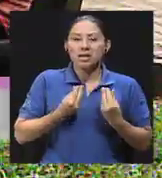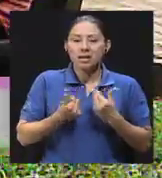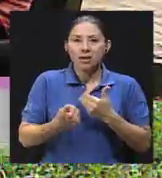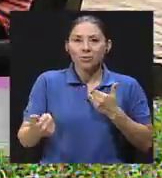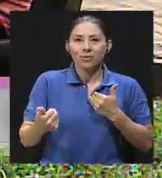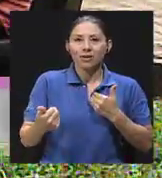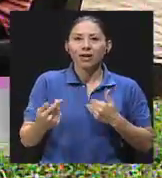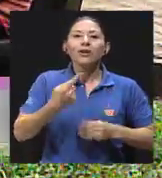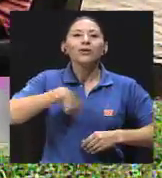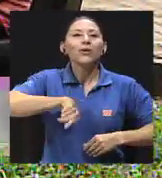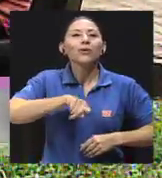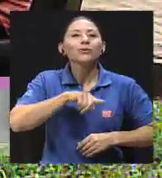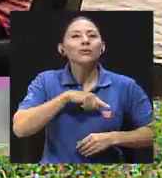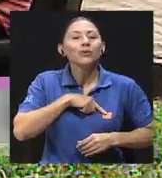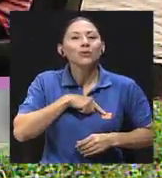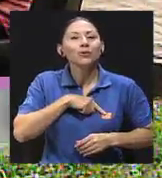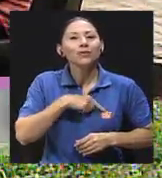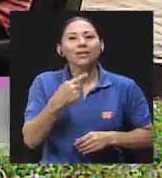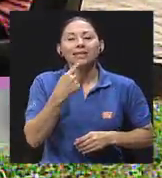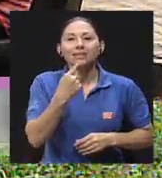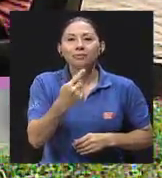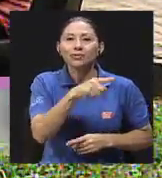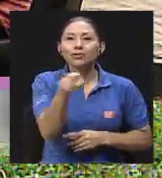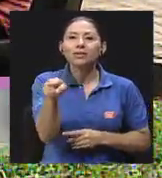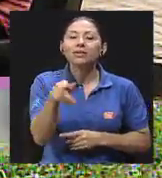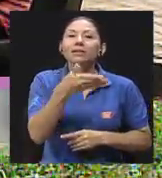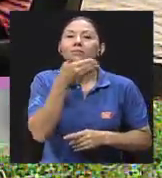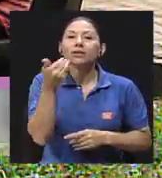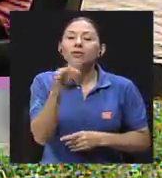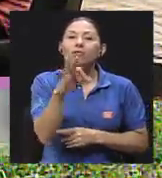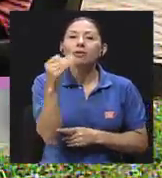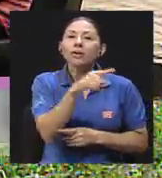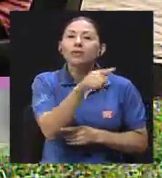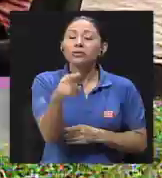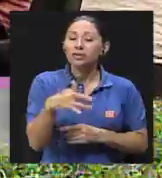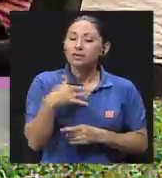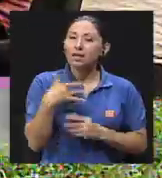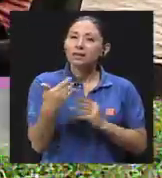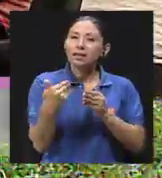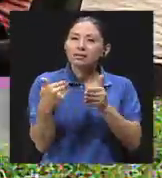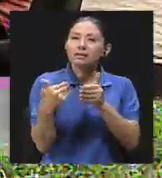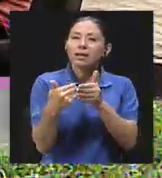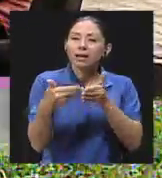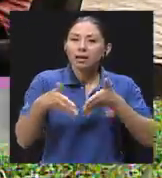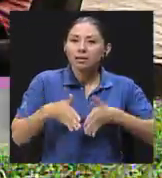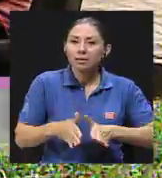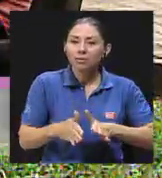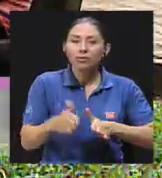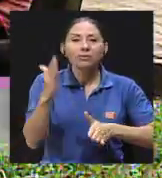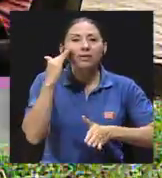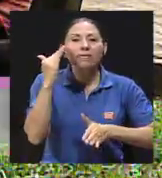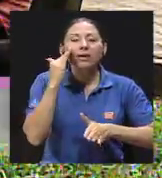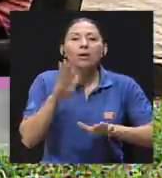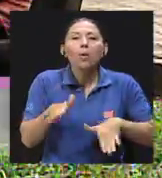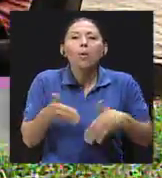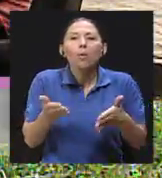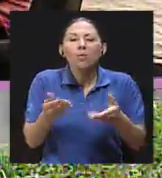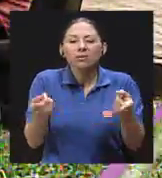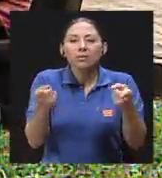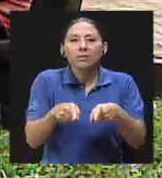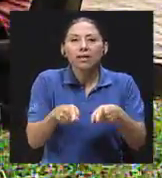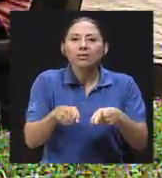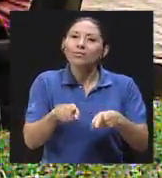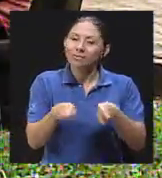la mejor forma de estar cerca a usted, de saber qué es lo que le está pasando a su hijo y de poder protegerlo porque tenemos que aprender a